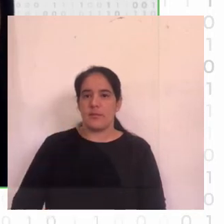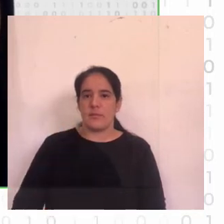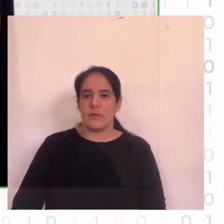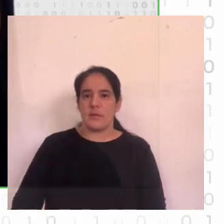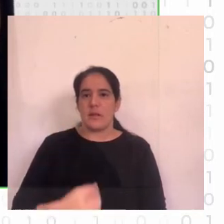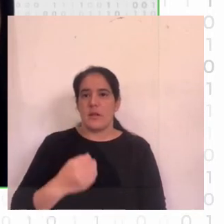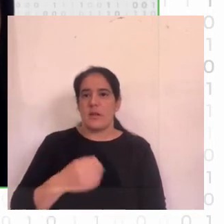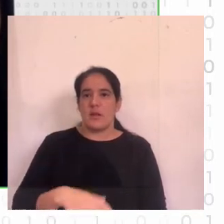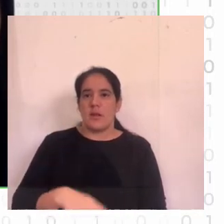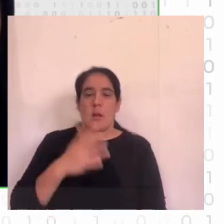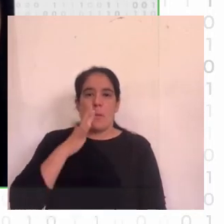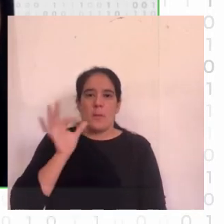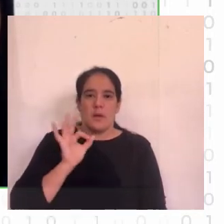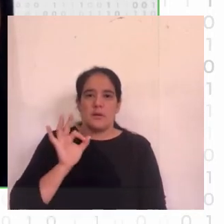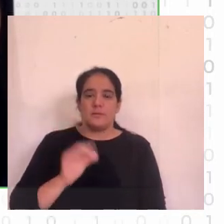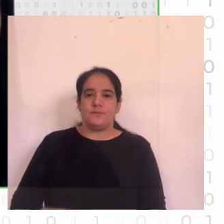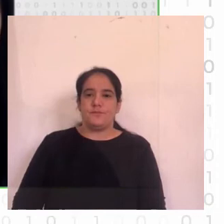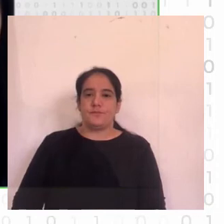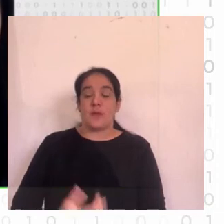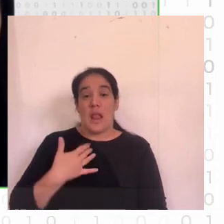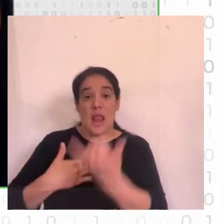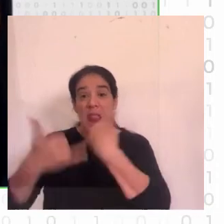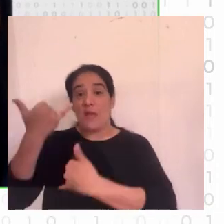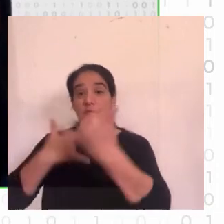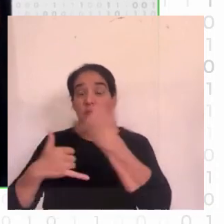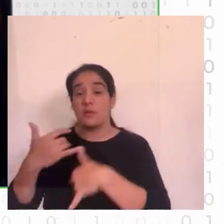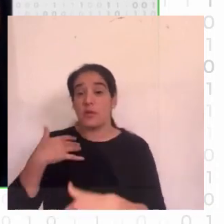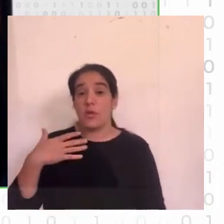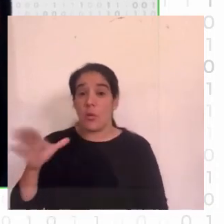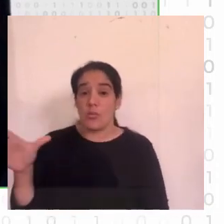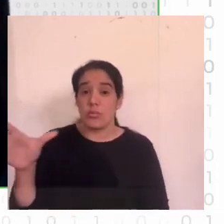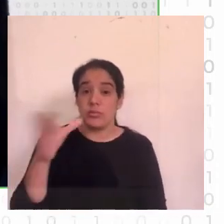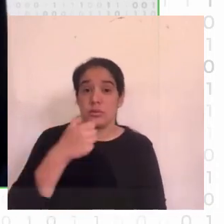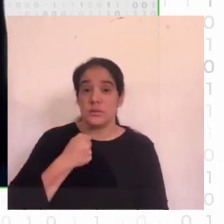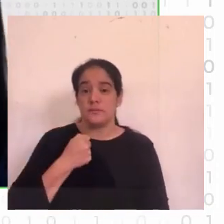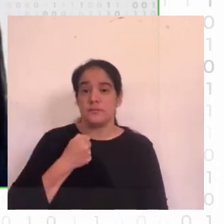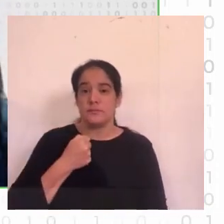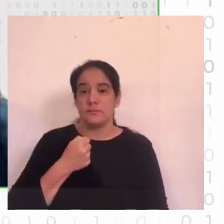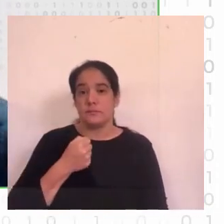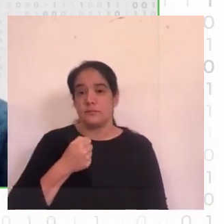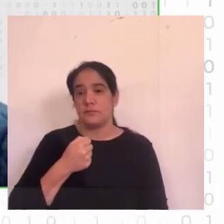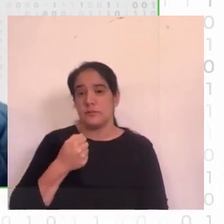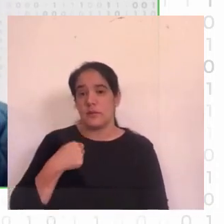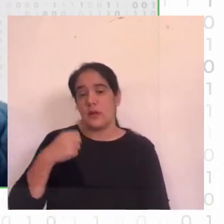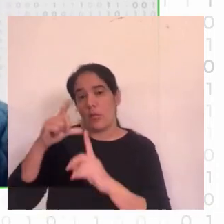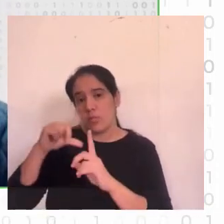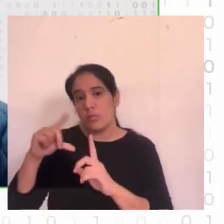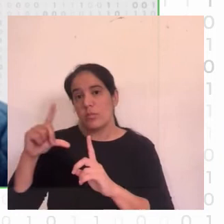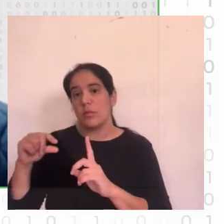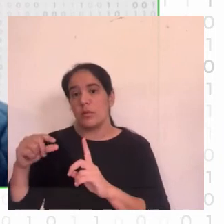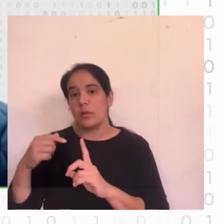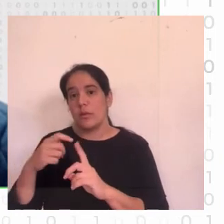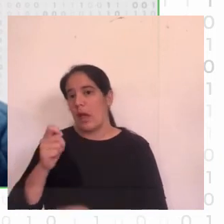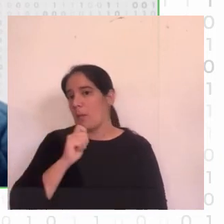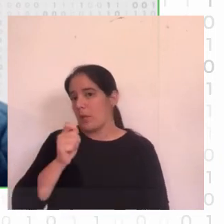Buenas disculpa los datos los conseguimos en realidad en República de Estadística FIBA que hace un